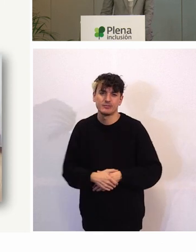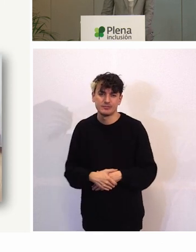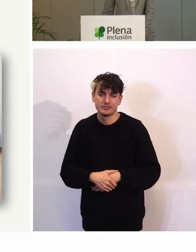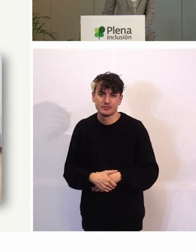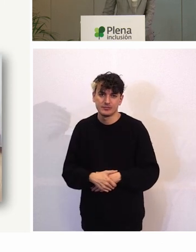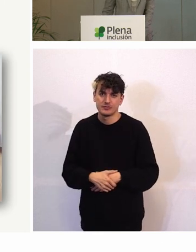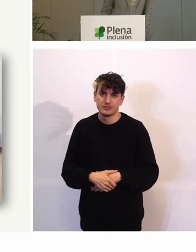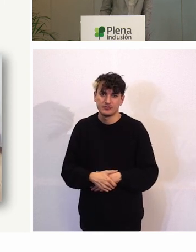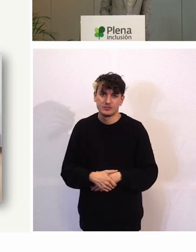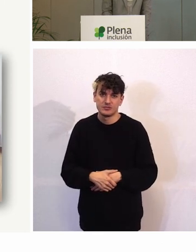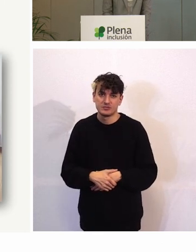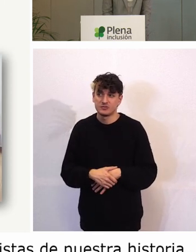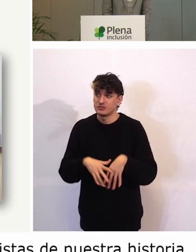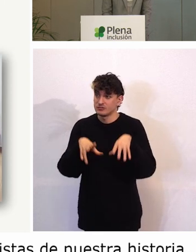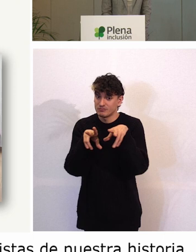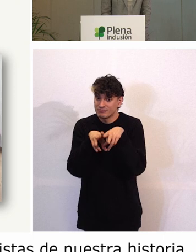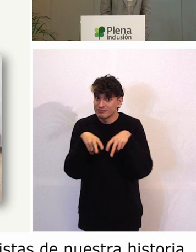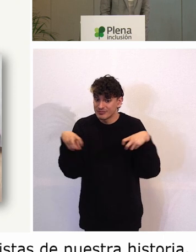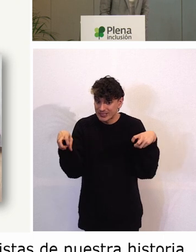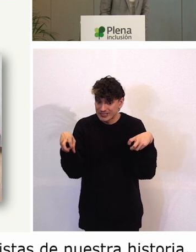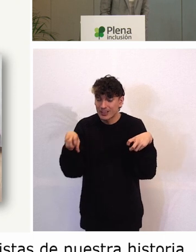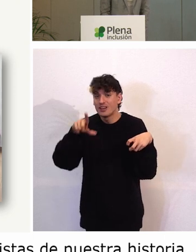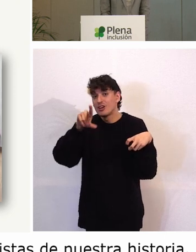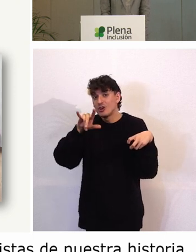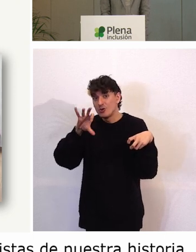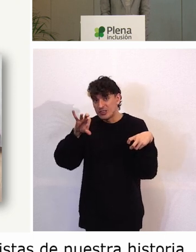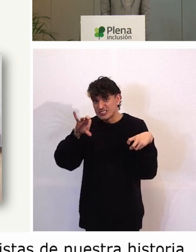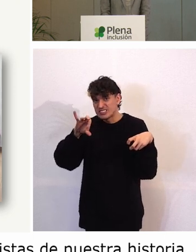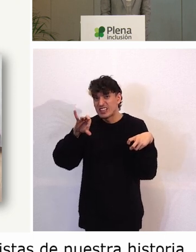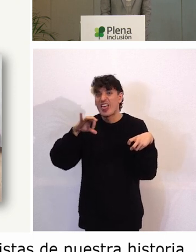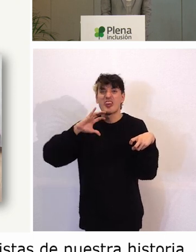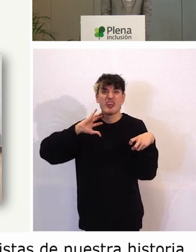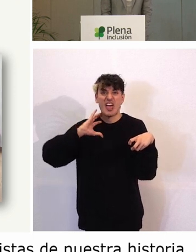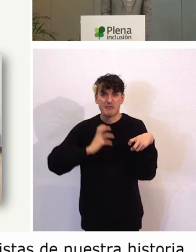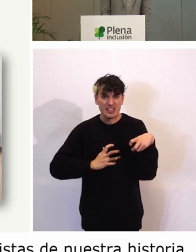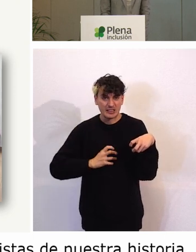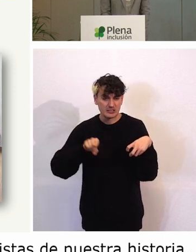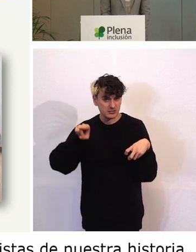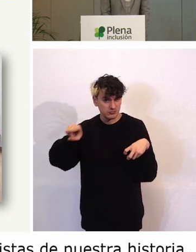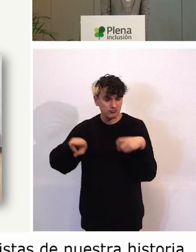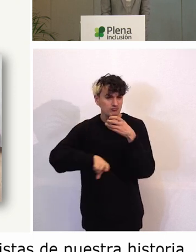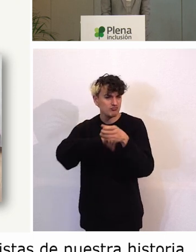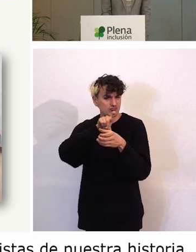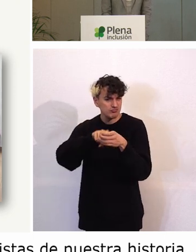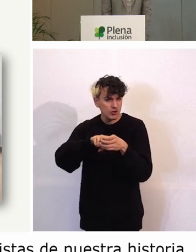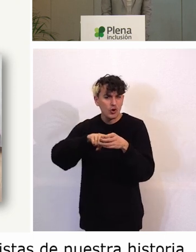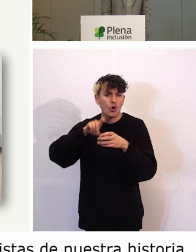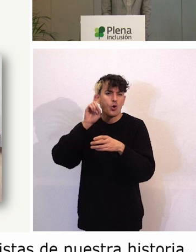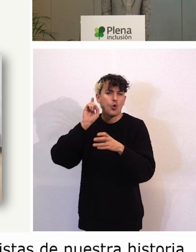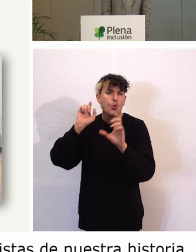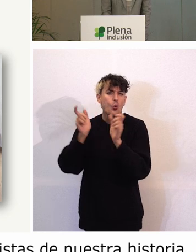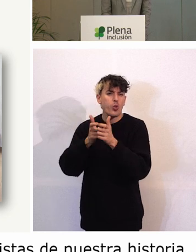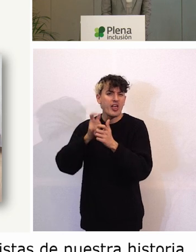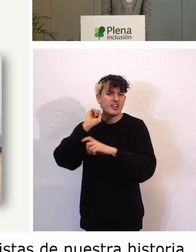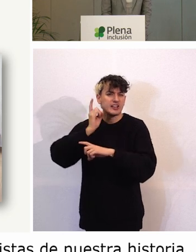En torno a una mesa están Luis Cervantes, él es miembro de la Junta Directiva de ASPRODALBA